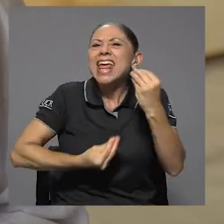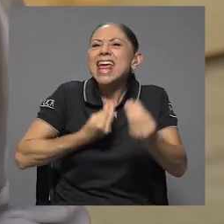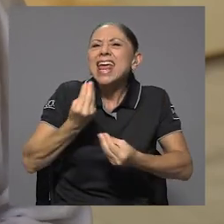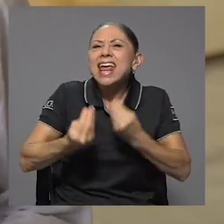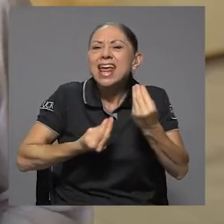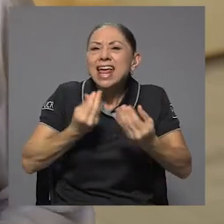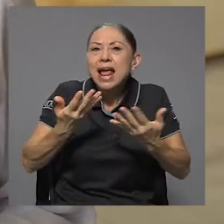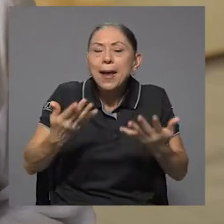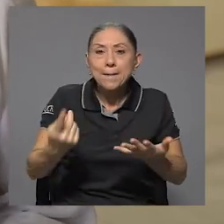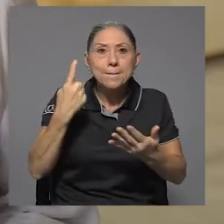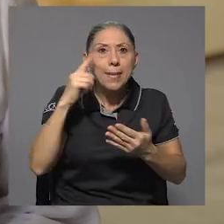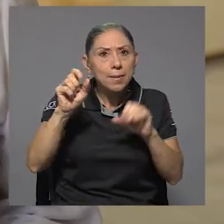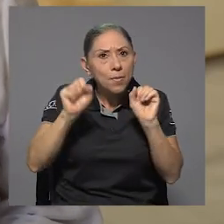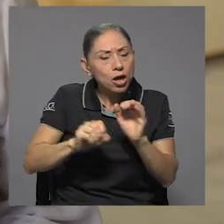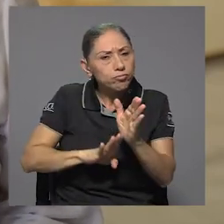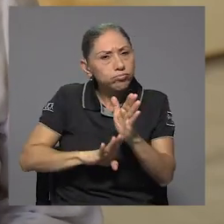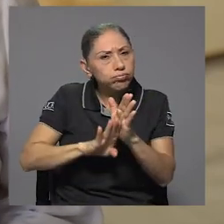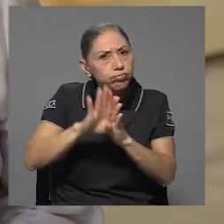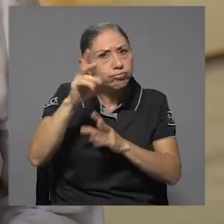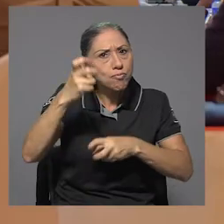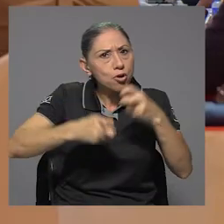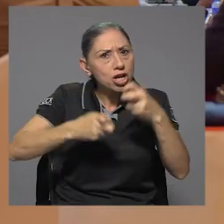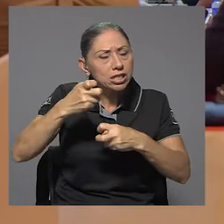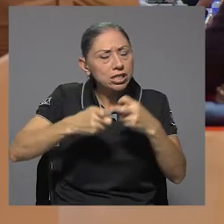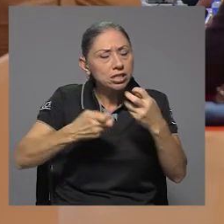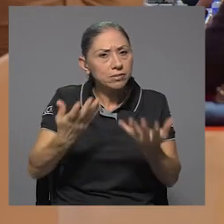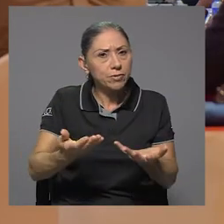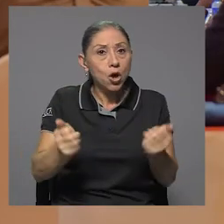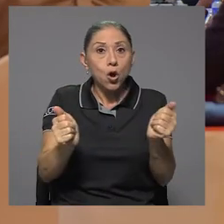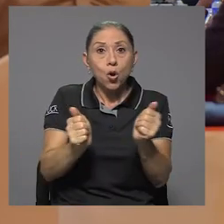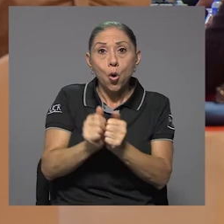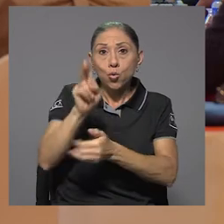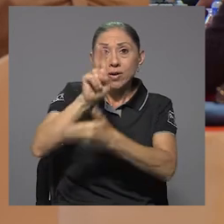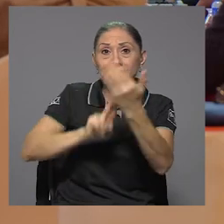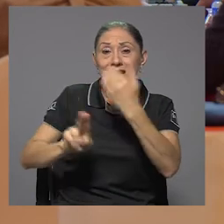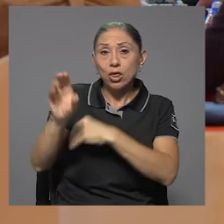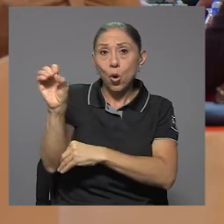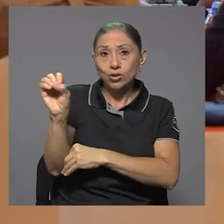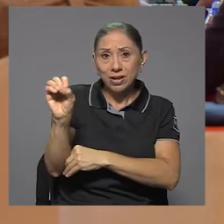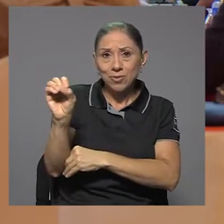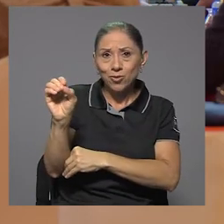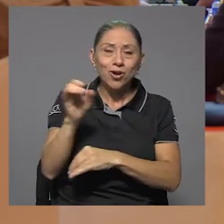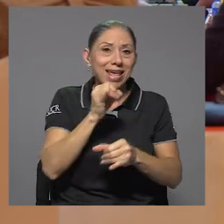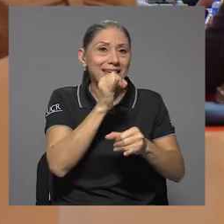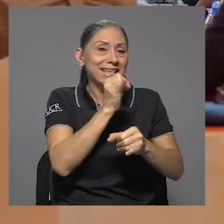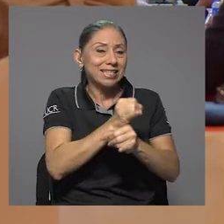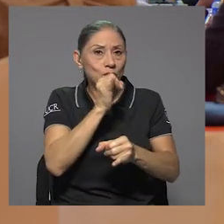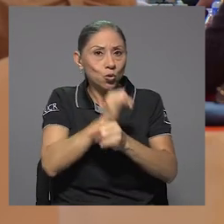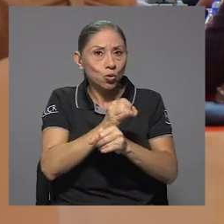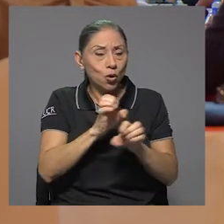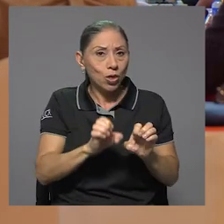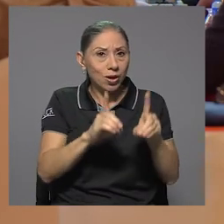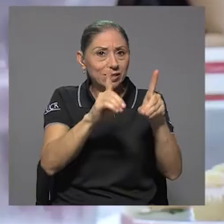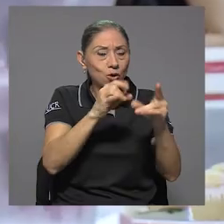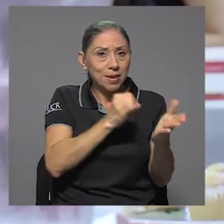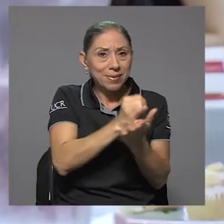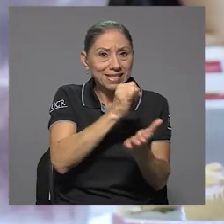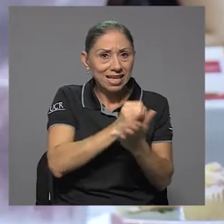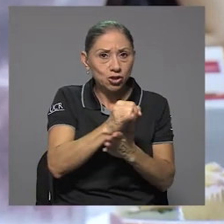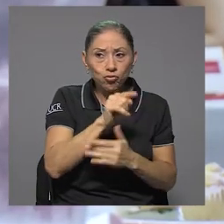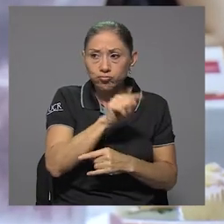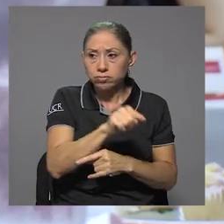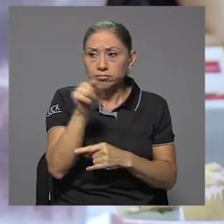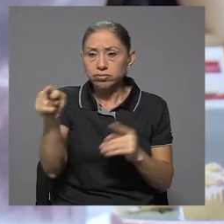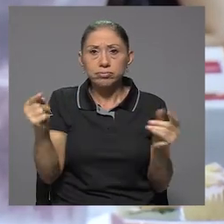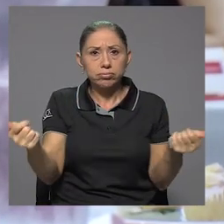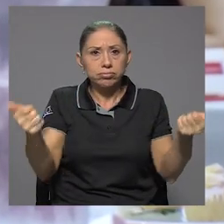para superar esta crisis. Con la Universidad de Osnabrück, el Instituto de Investigación y Educación tiene un convenio y tiene